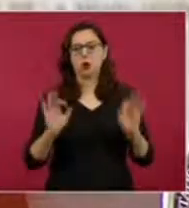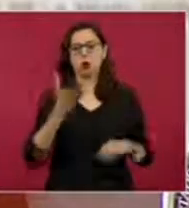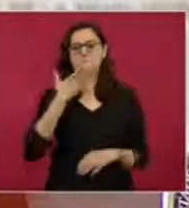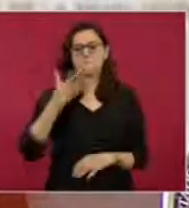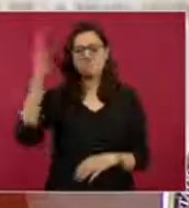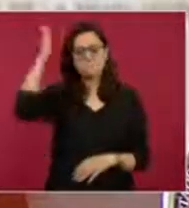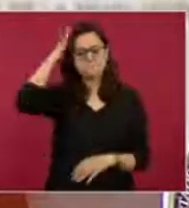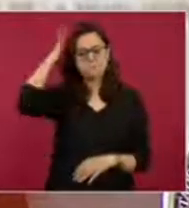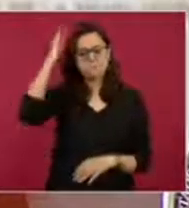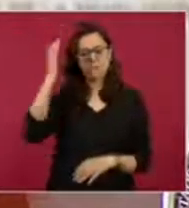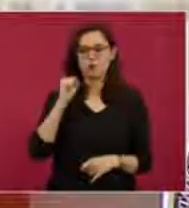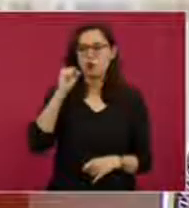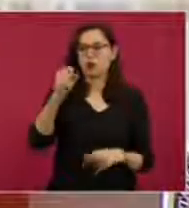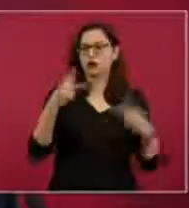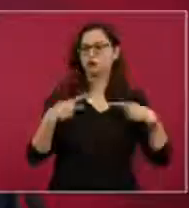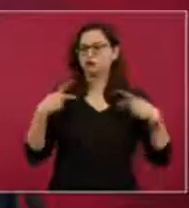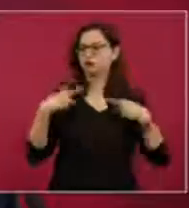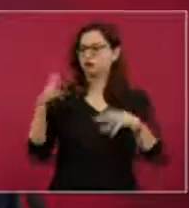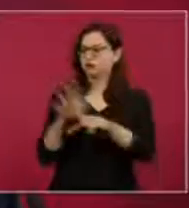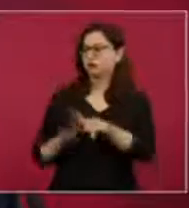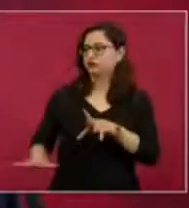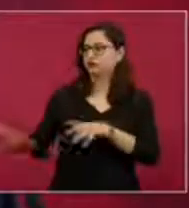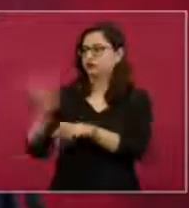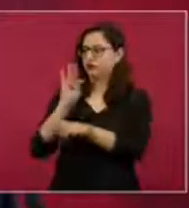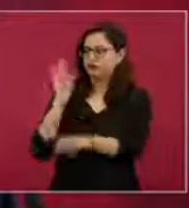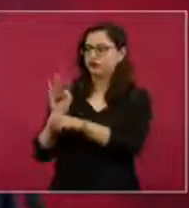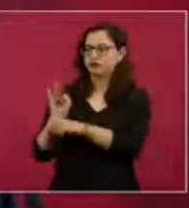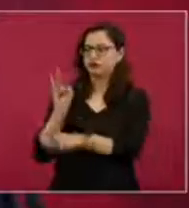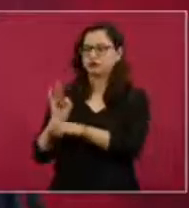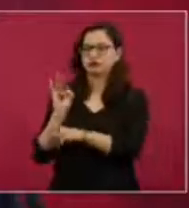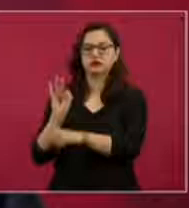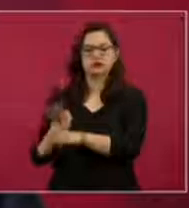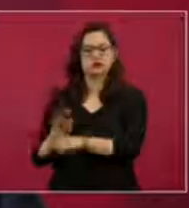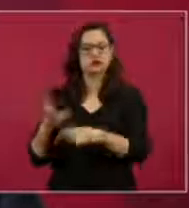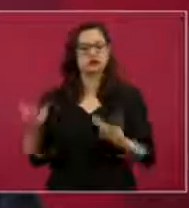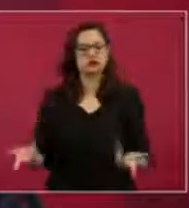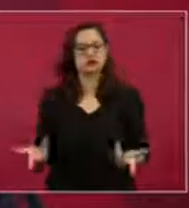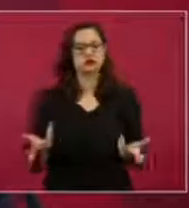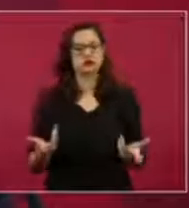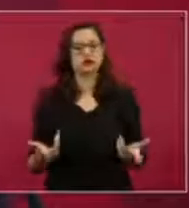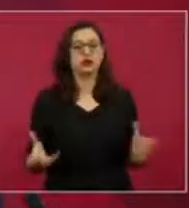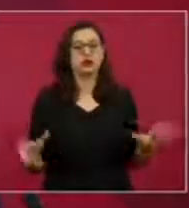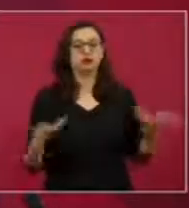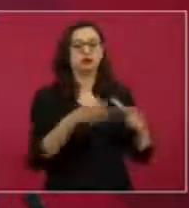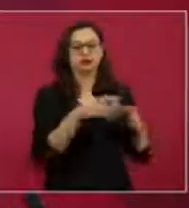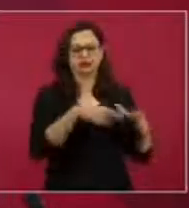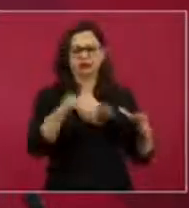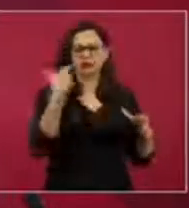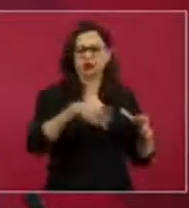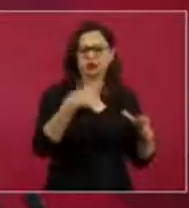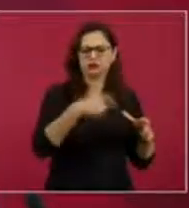dirigentes de las clases acomodadas, que por la preparación, bueno,